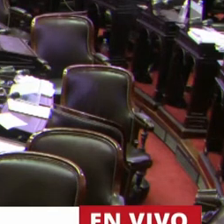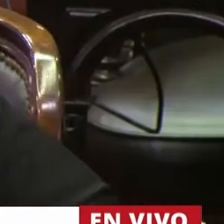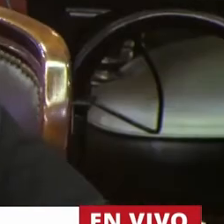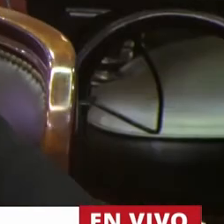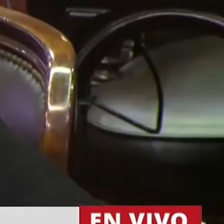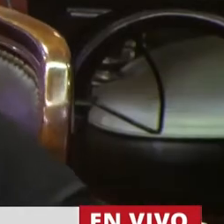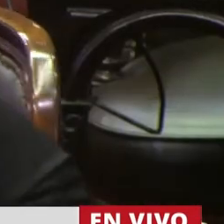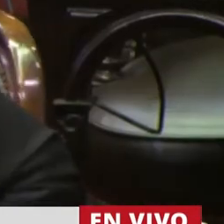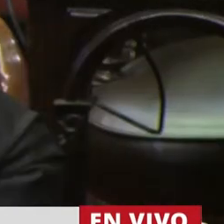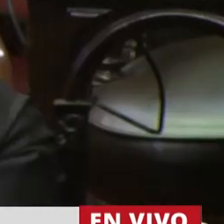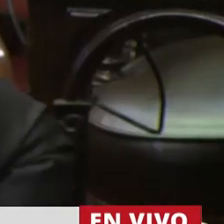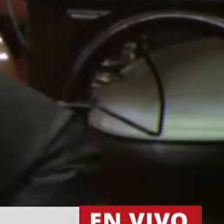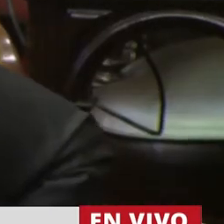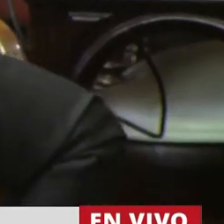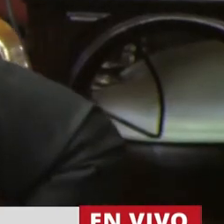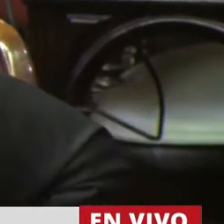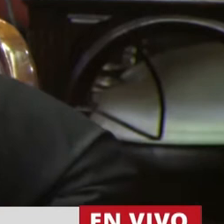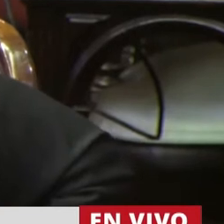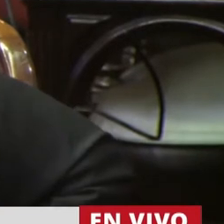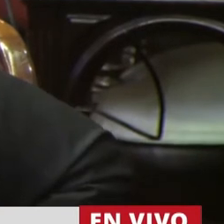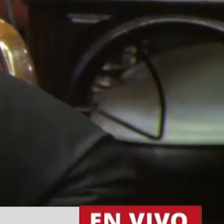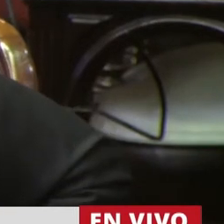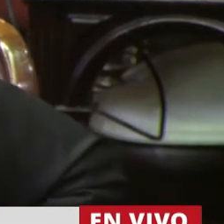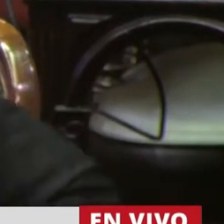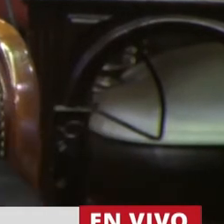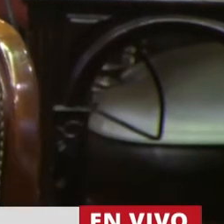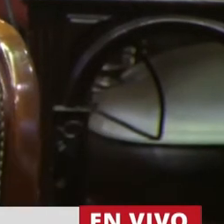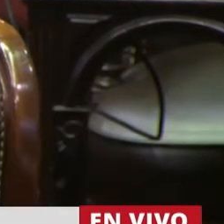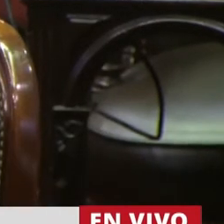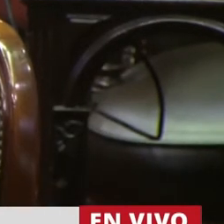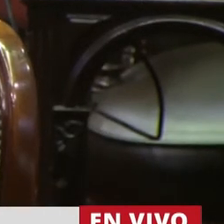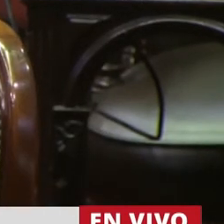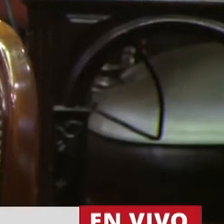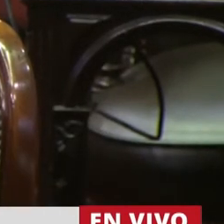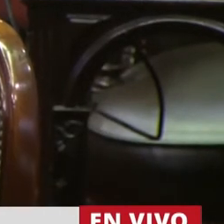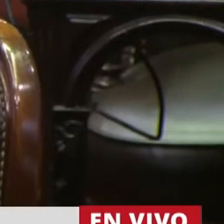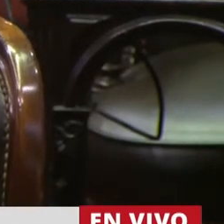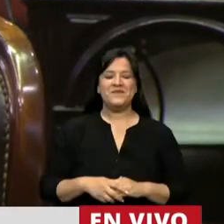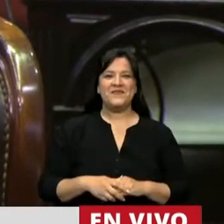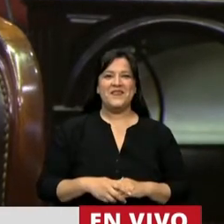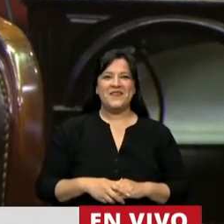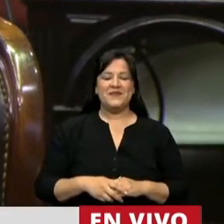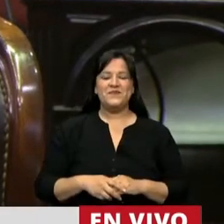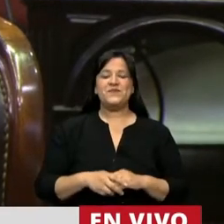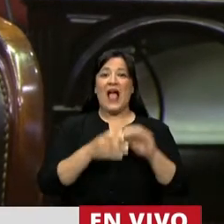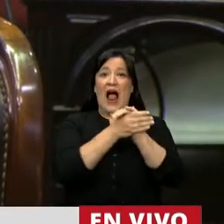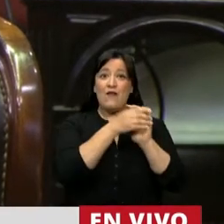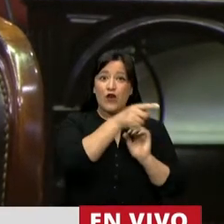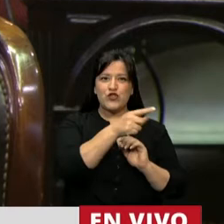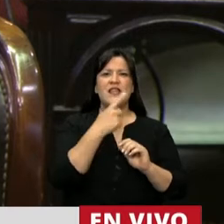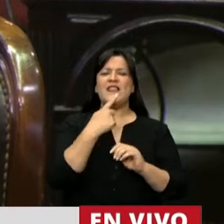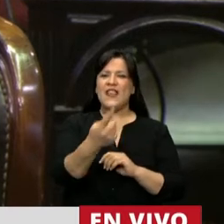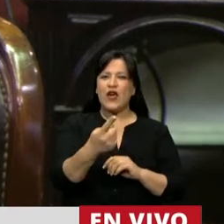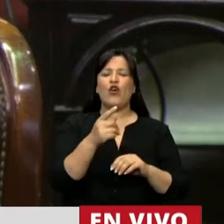En el año 1986, al presentar el Plan Patagonia, el Presidente Raúl Alfonsín decía que uno de los